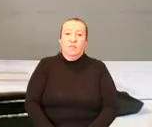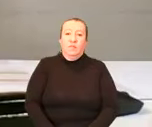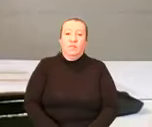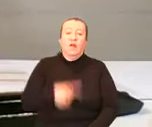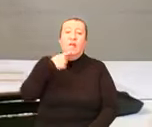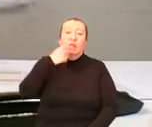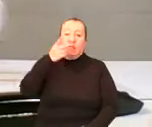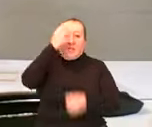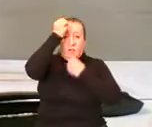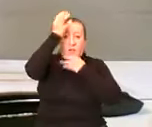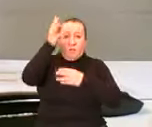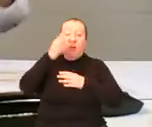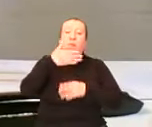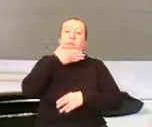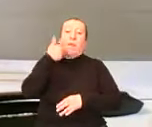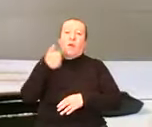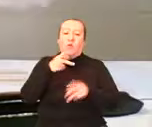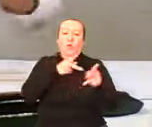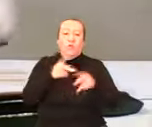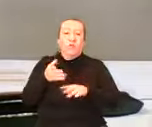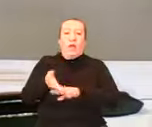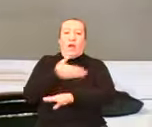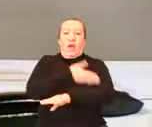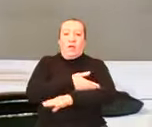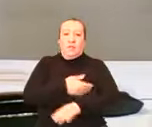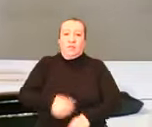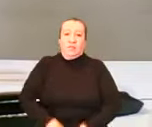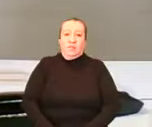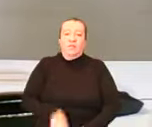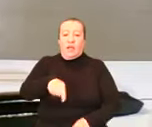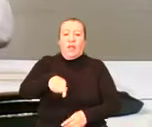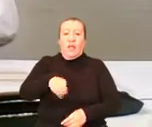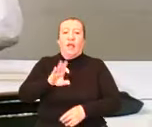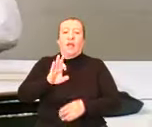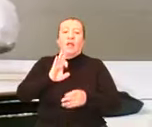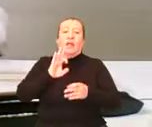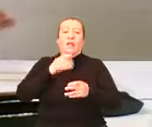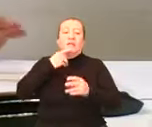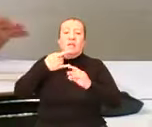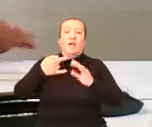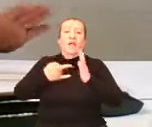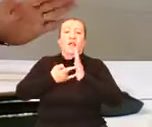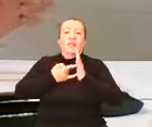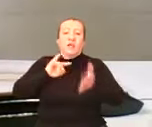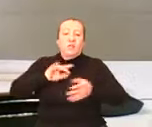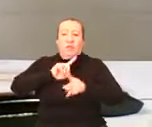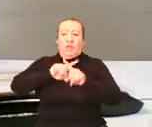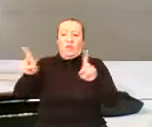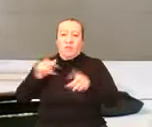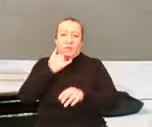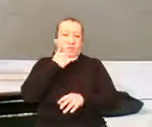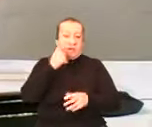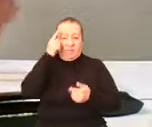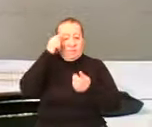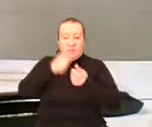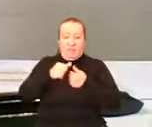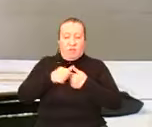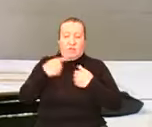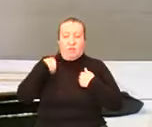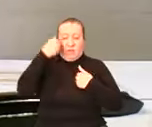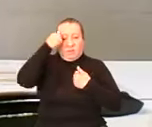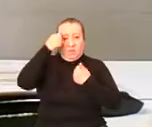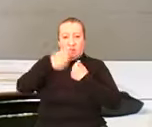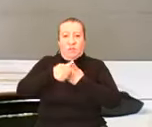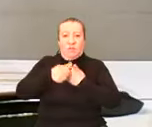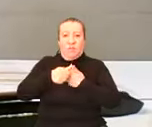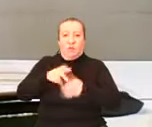mejor era este proceso antes que el otro, que mejor era esta tecnología antes que la otra, eso me lo sé de memoria, ¿no? Lo que han trabajado como profesionales lo